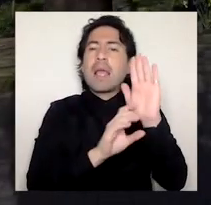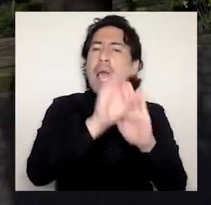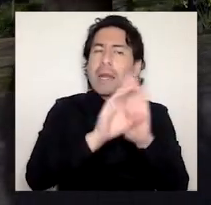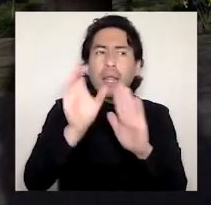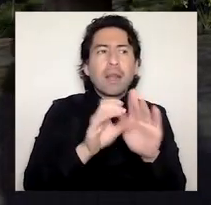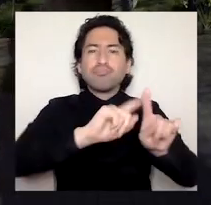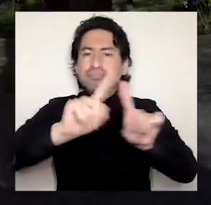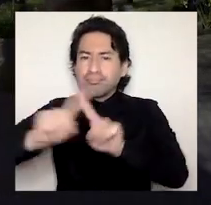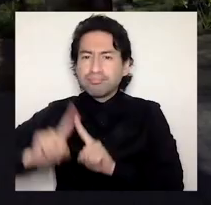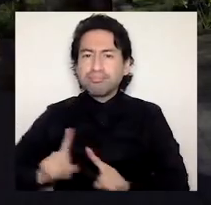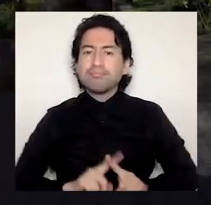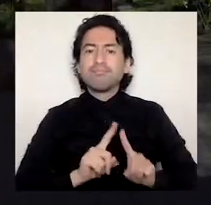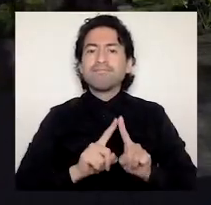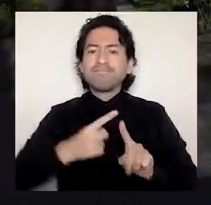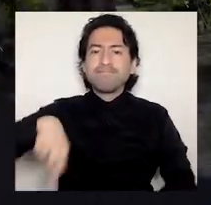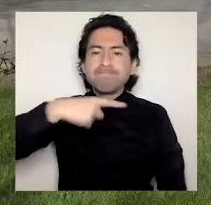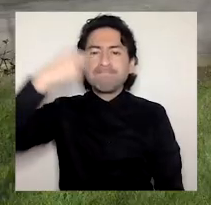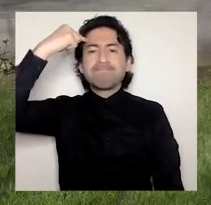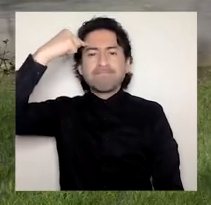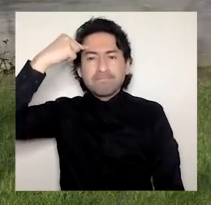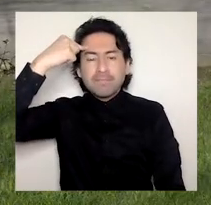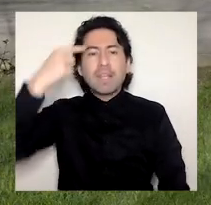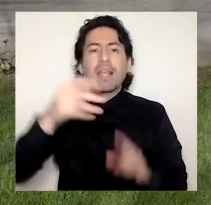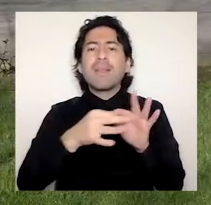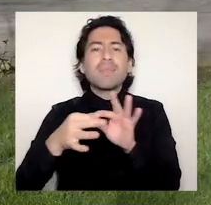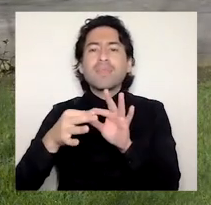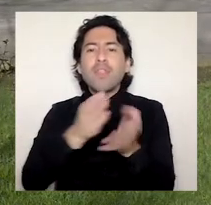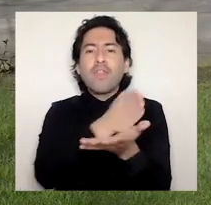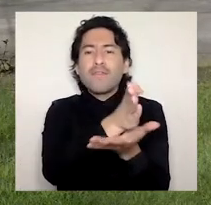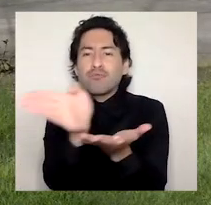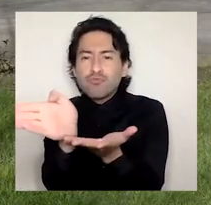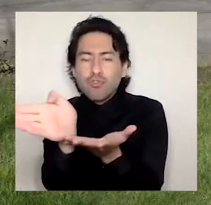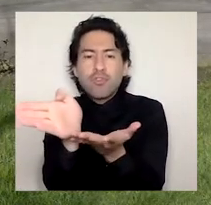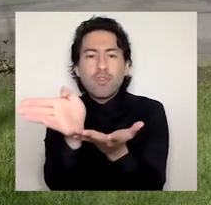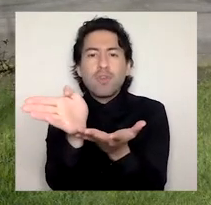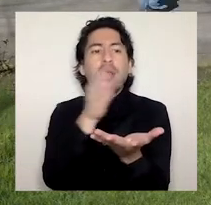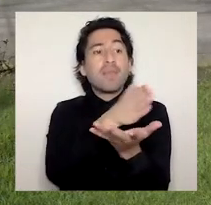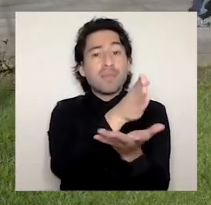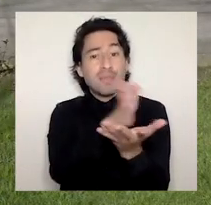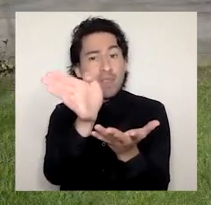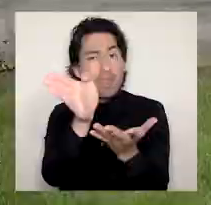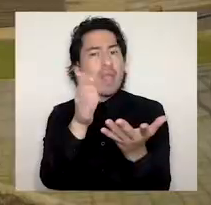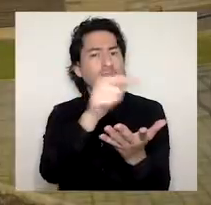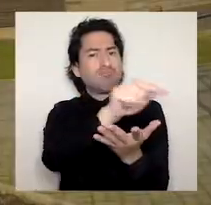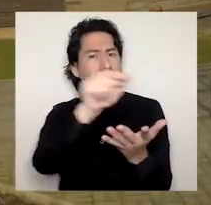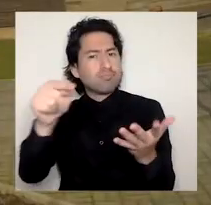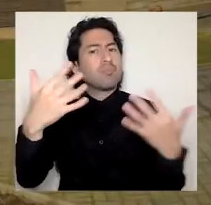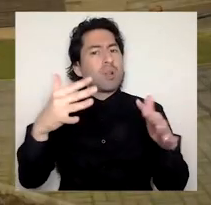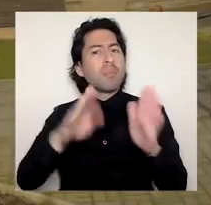carreras, para lo cual consideraremos las definiciones en áreas prioritarias del desarrollo regional,